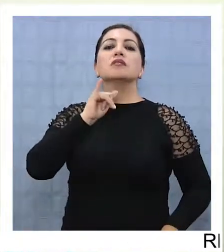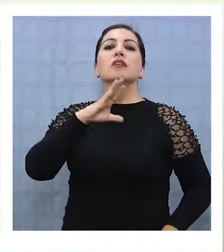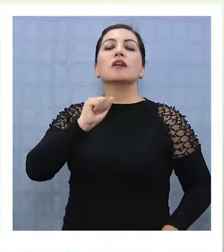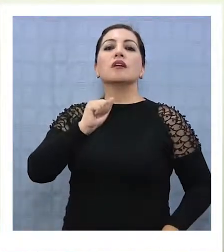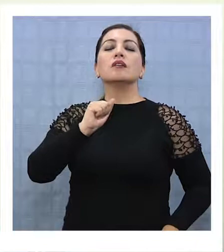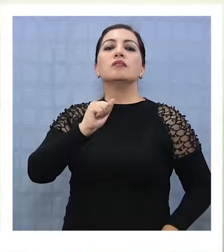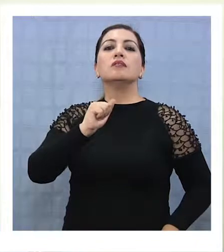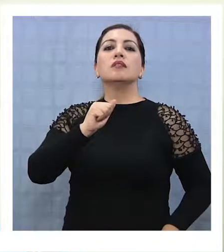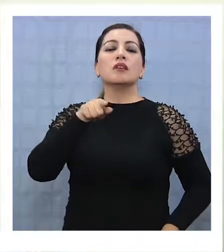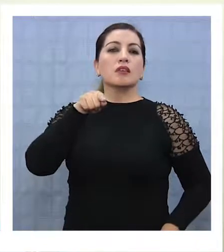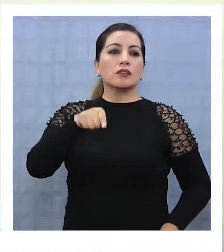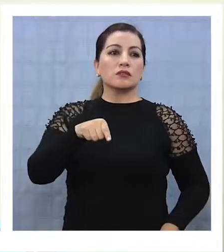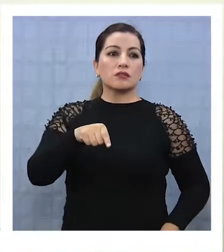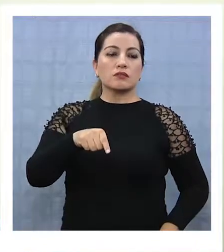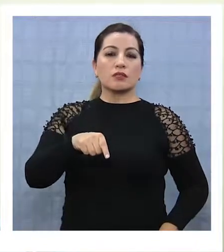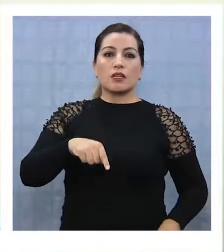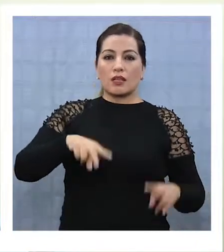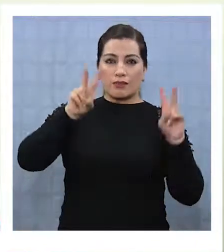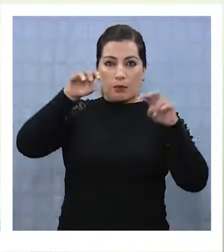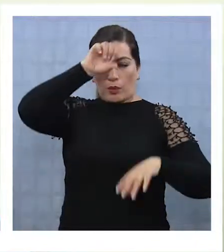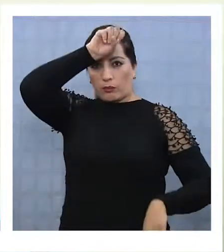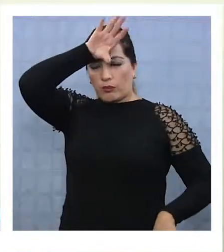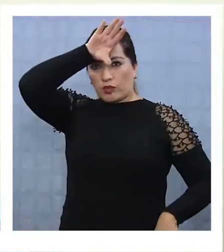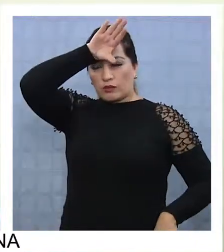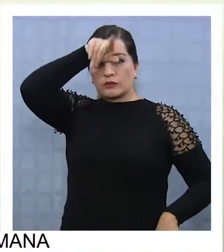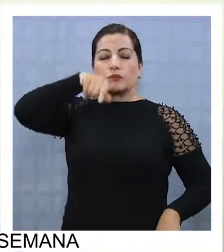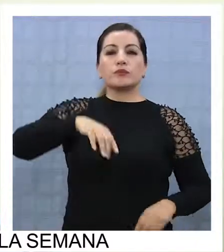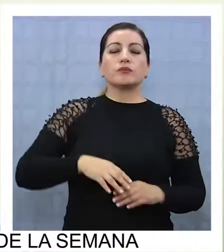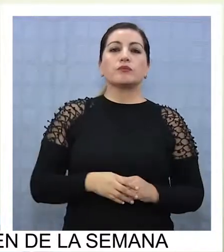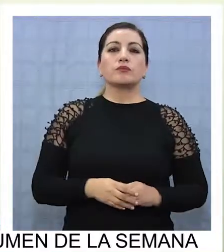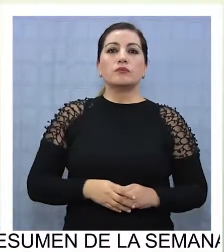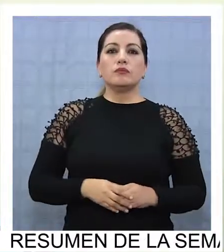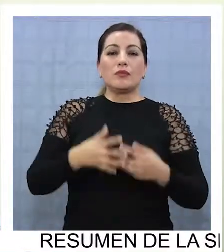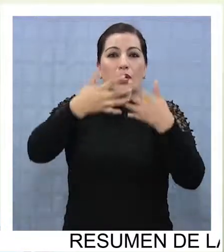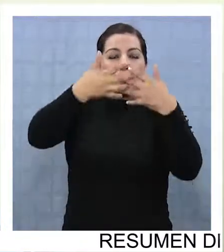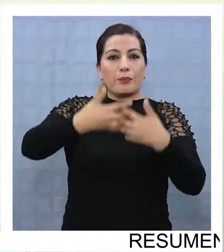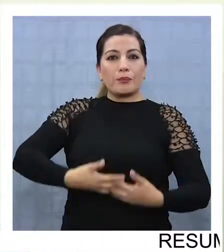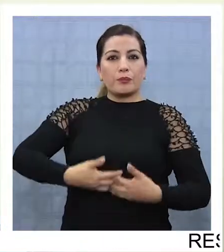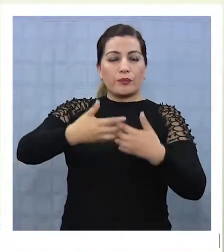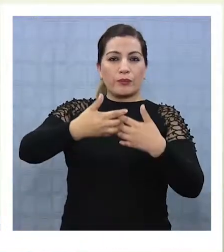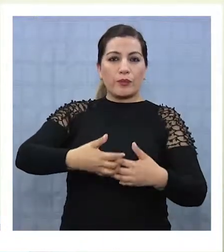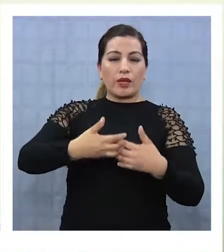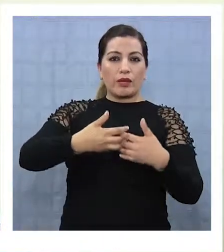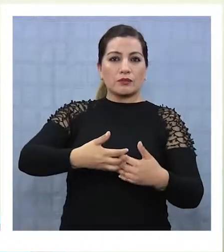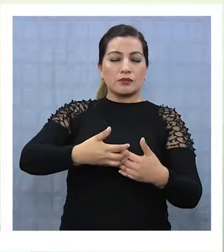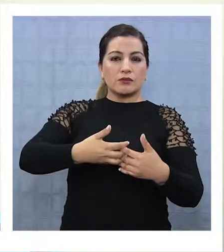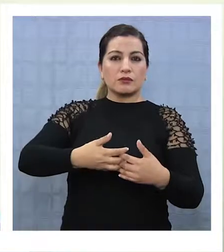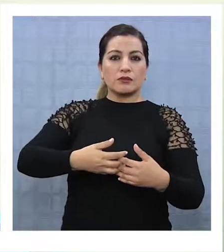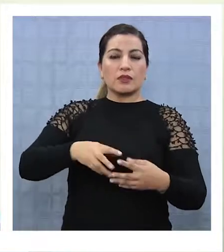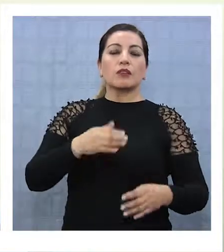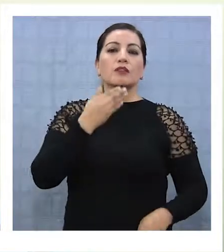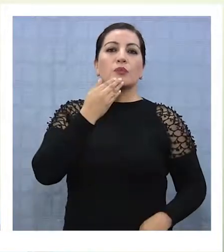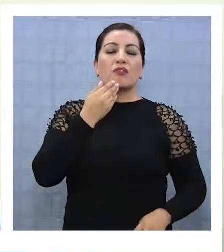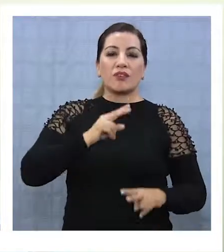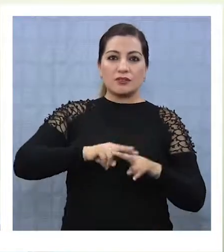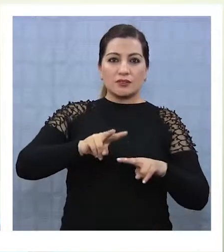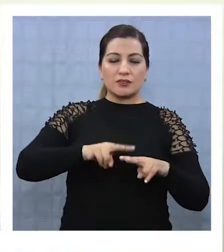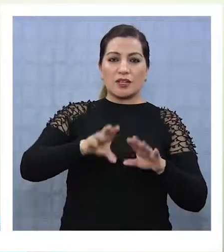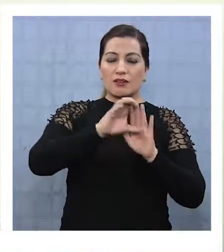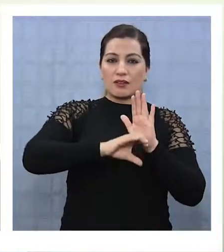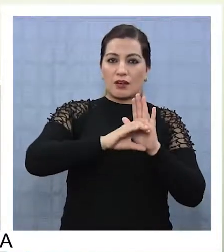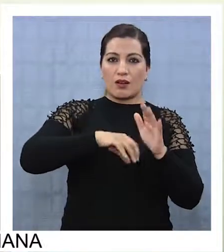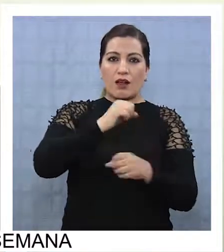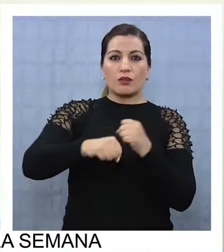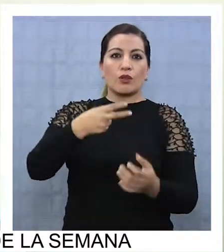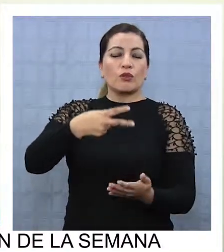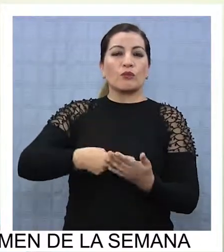administración de empresa, que es un administrador de contrato minero, principalmente es el perfil, y mecánico mantenedor predictivo, que es la tercera carrera que se va a impartir desde el